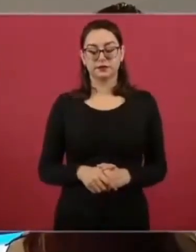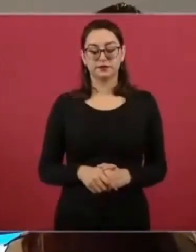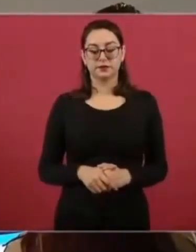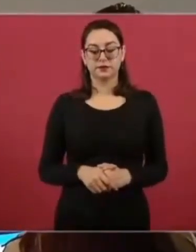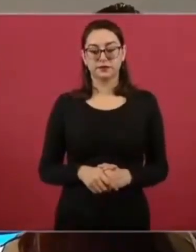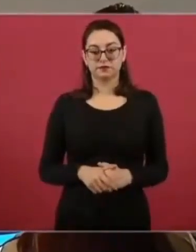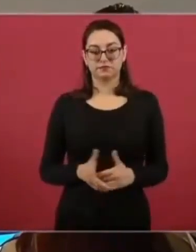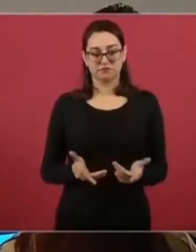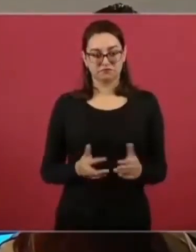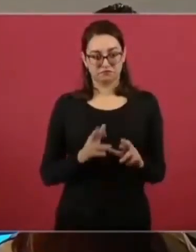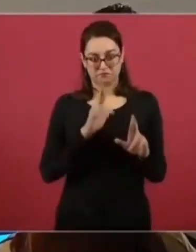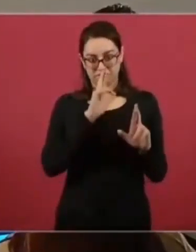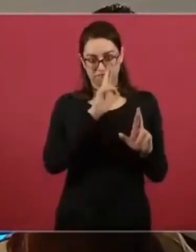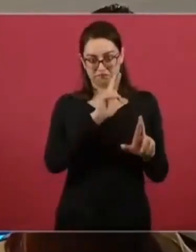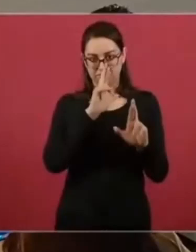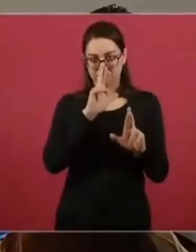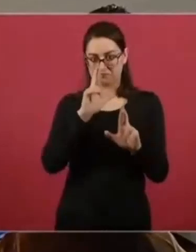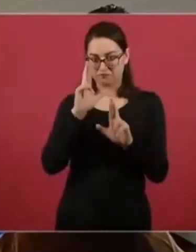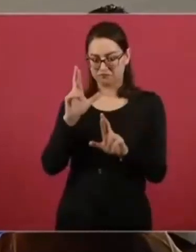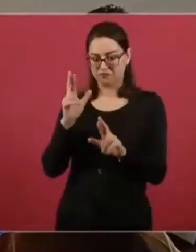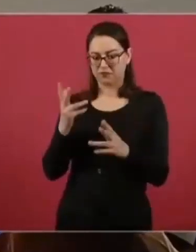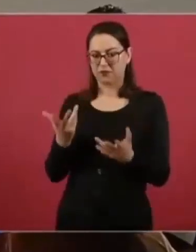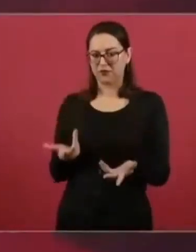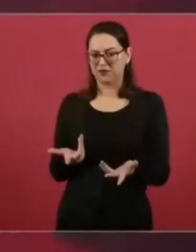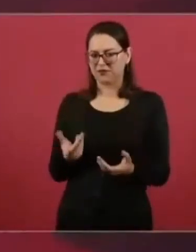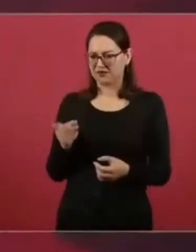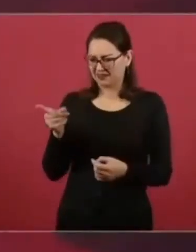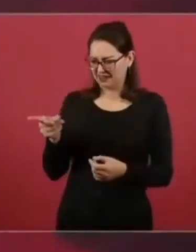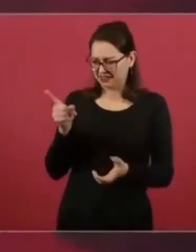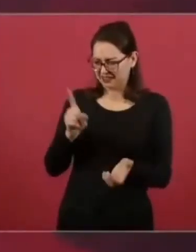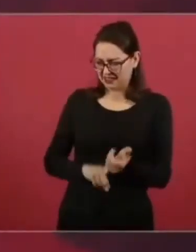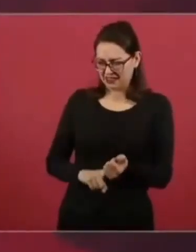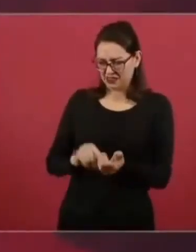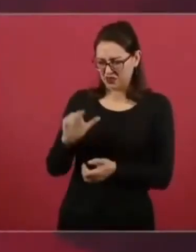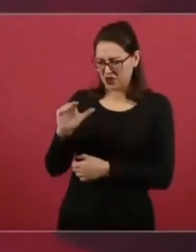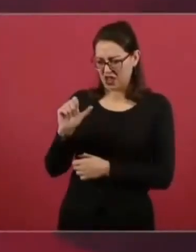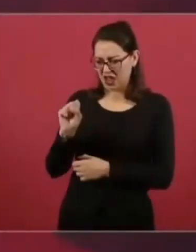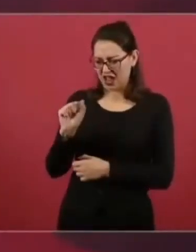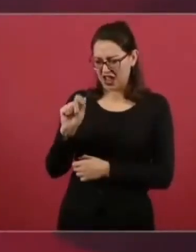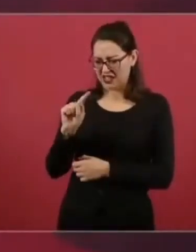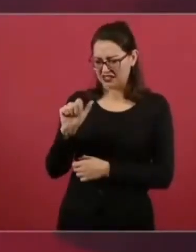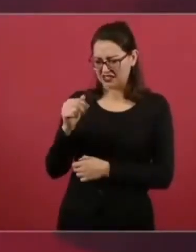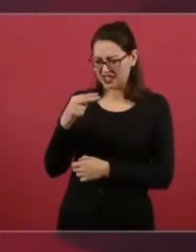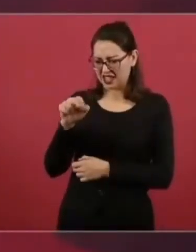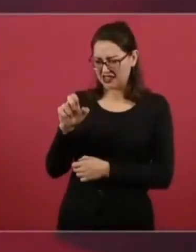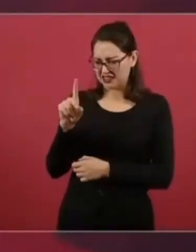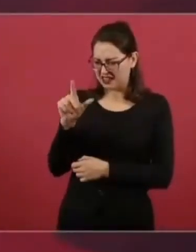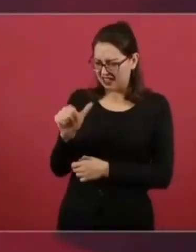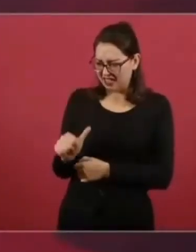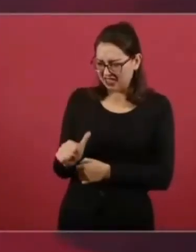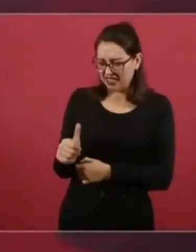¿Cómo van a tener ahí a Castañeda de comentarista cuando ofende